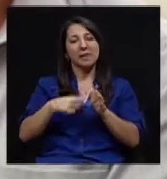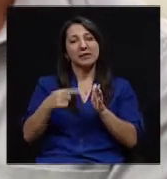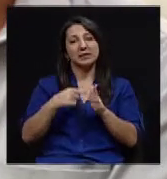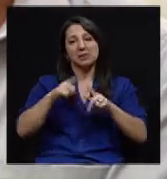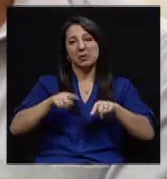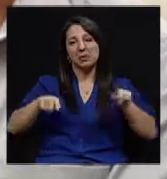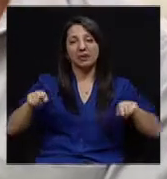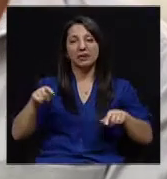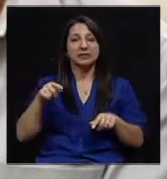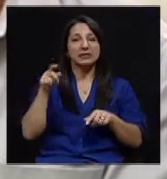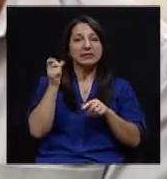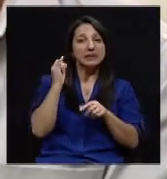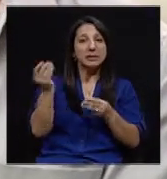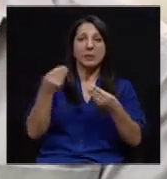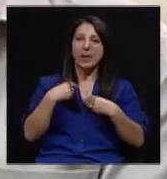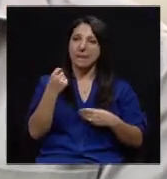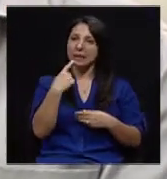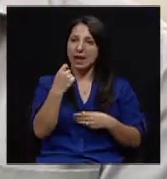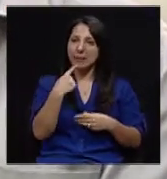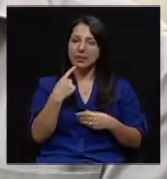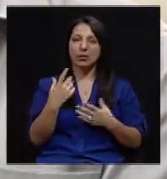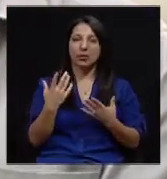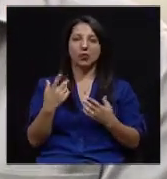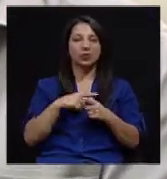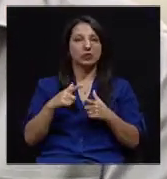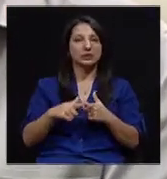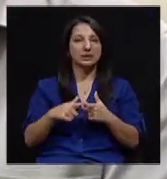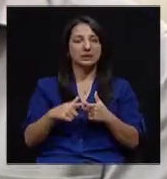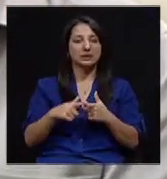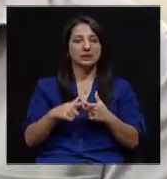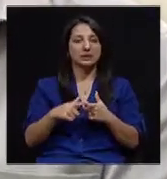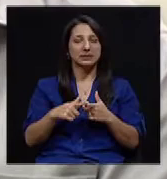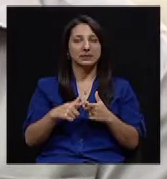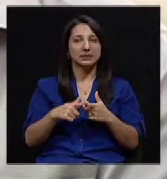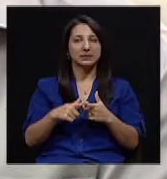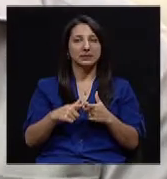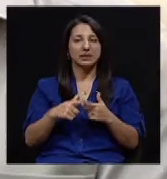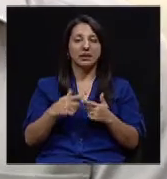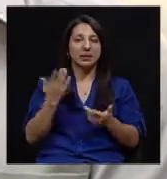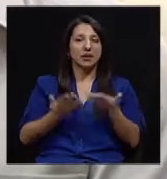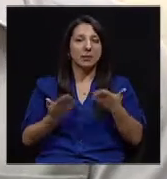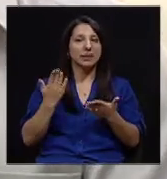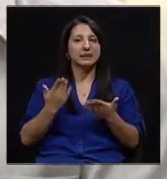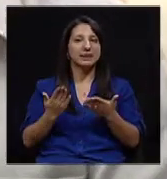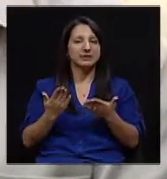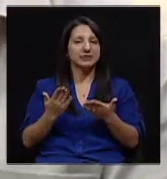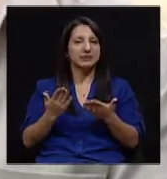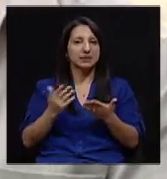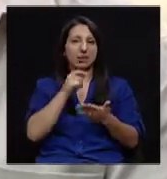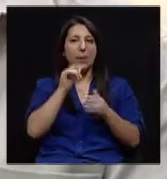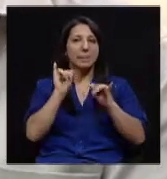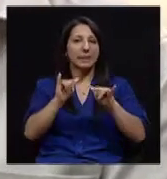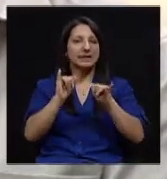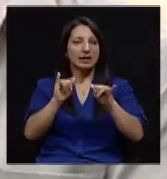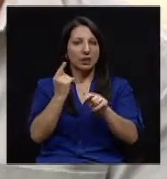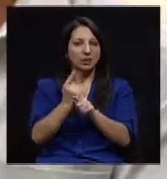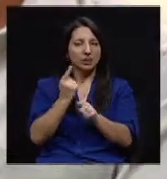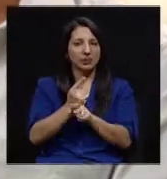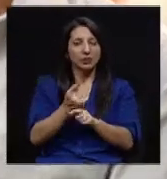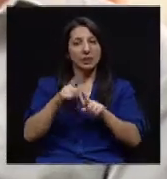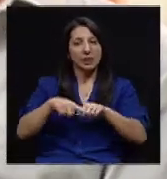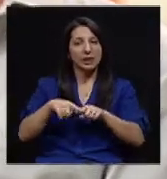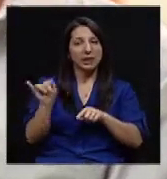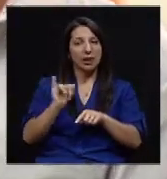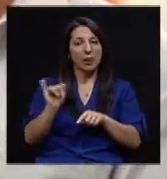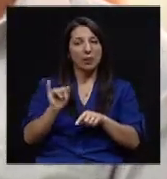si me mandan pues algún medicamento como tal, esta dosis no siempre podría mantenerse en el tiempo, podría variar según